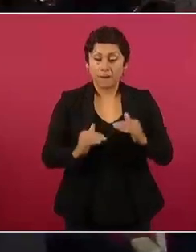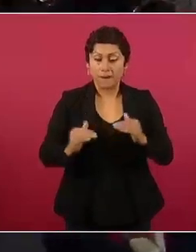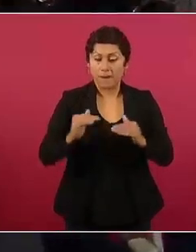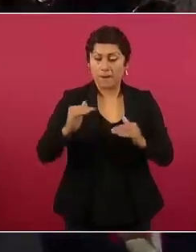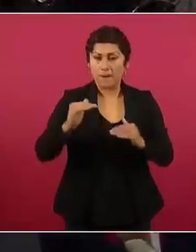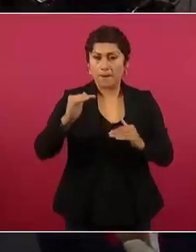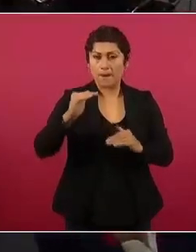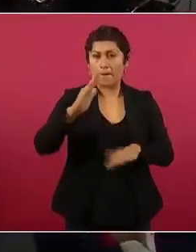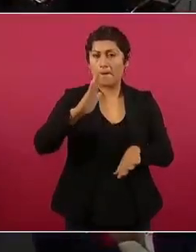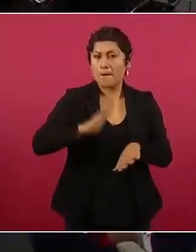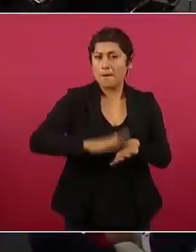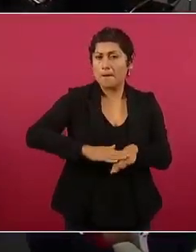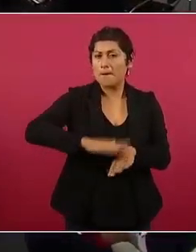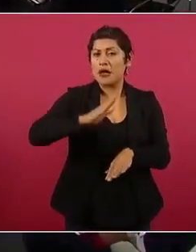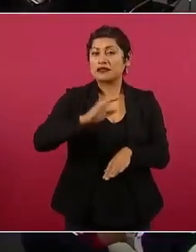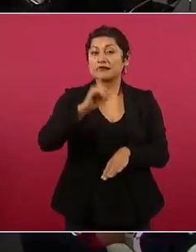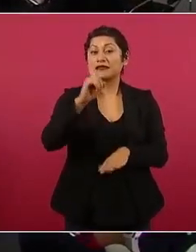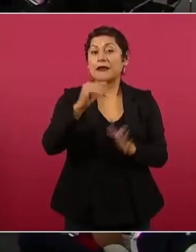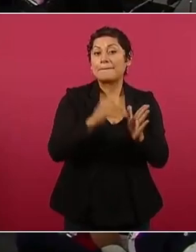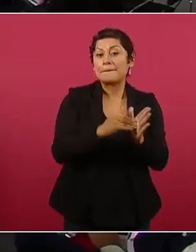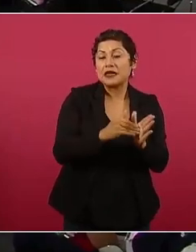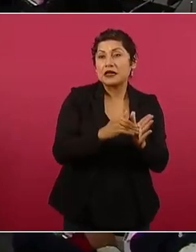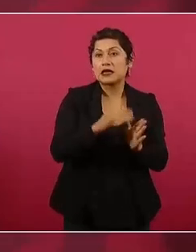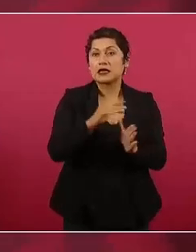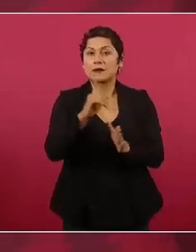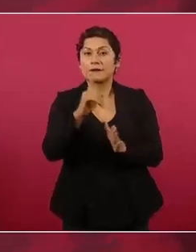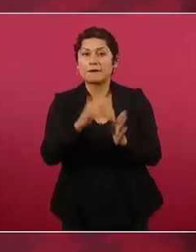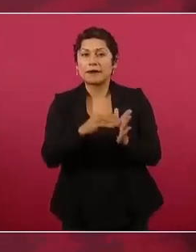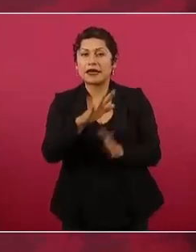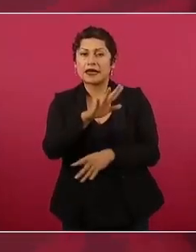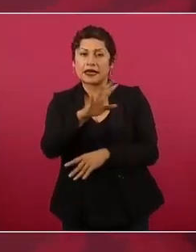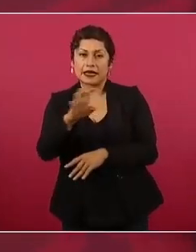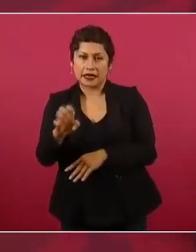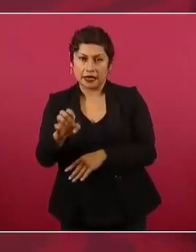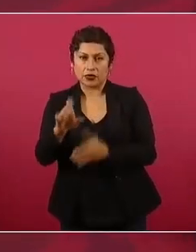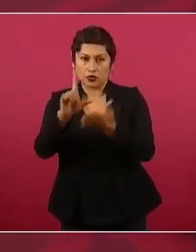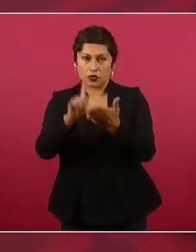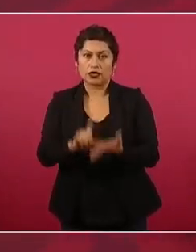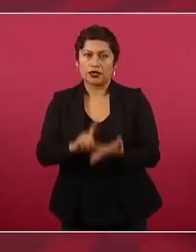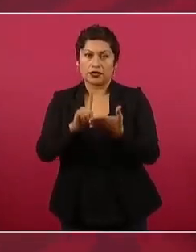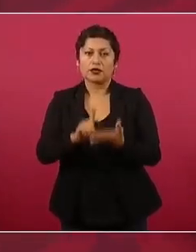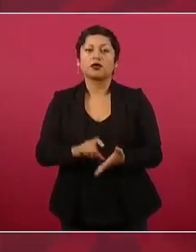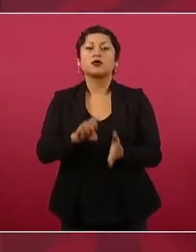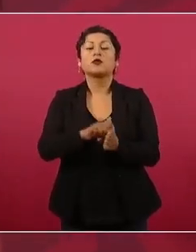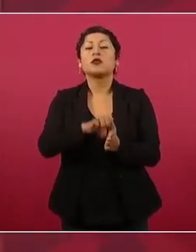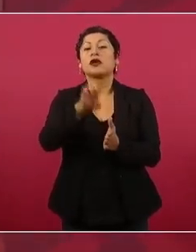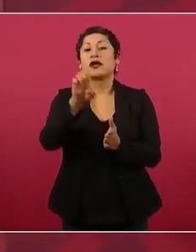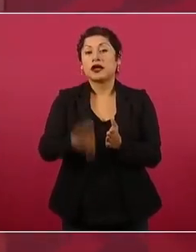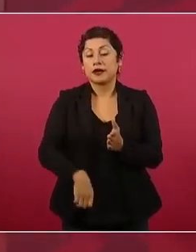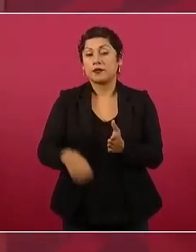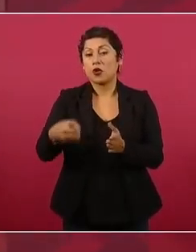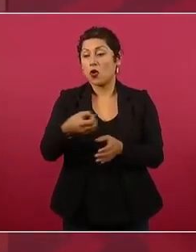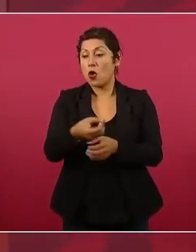me refiero a lo del canal de riego, de incorporación,